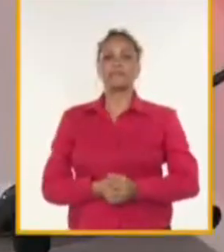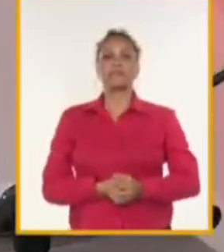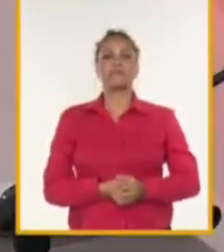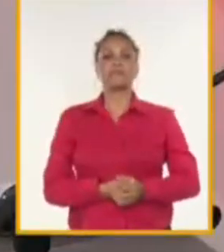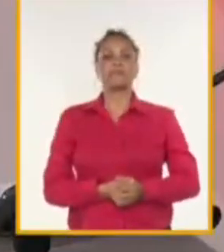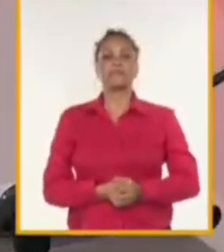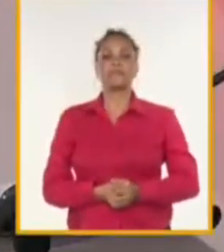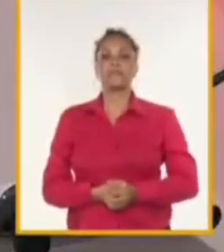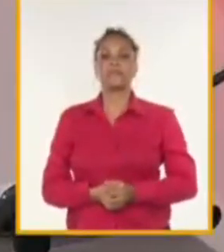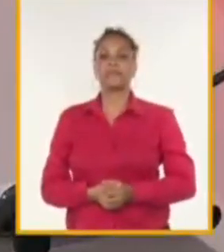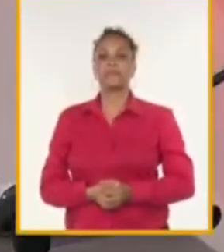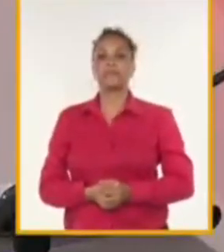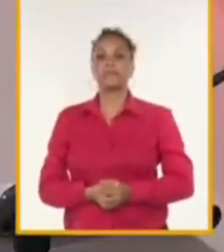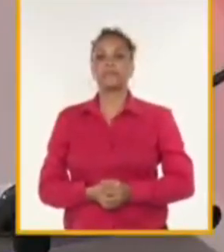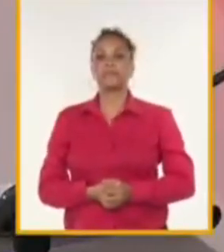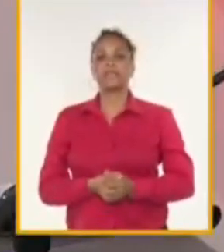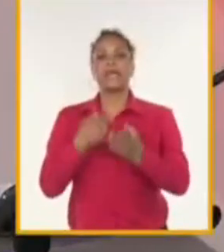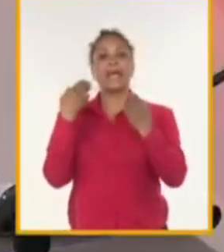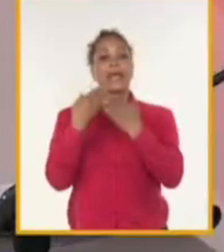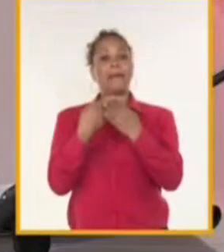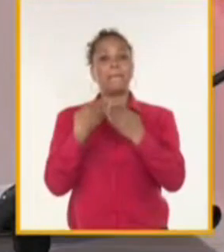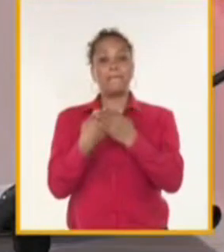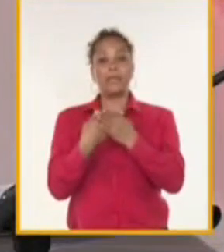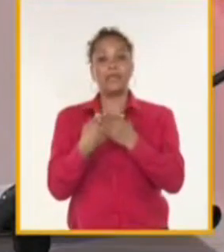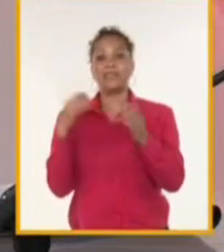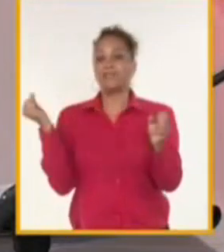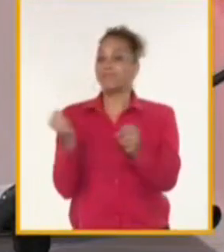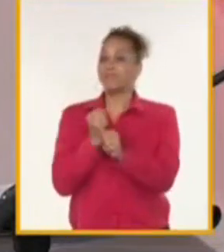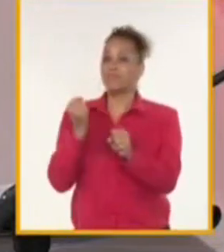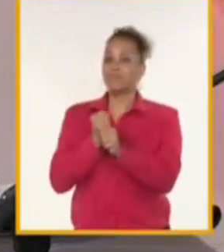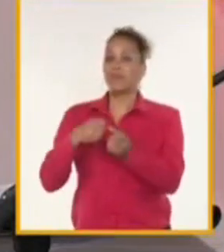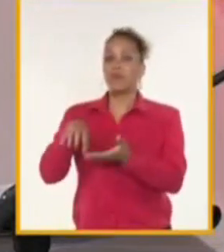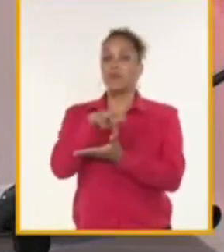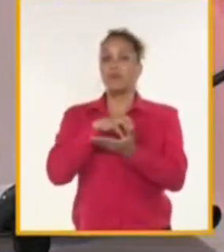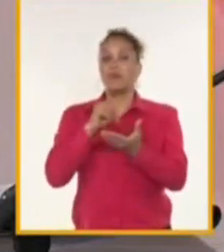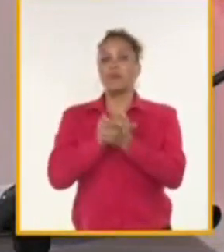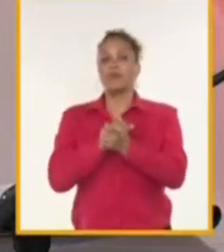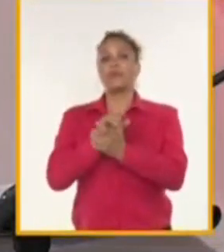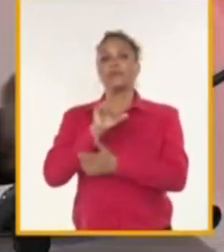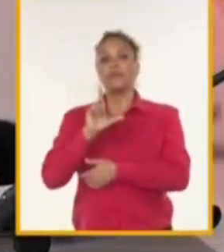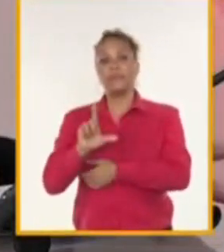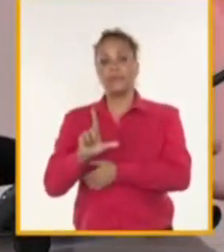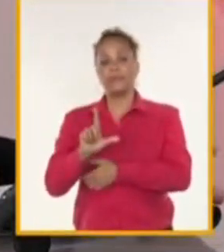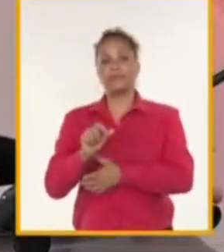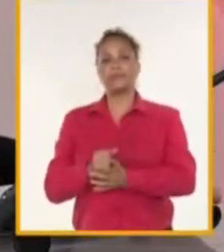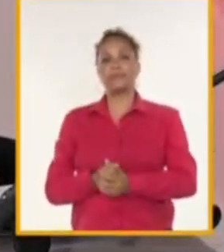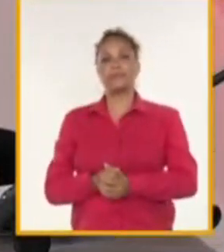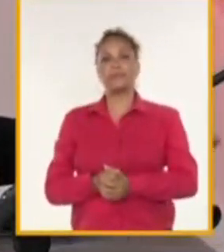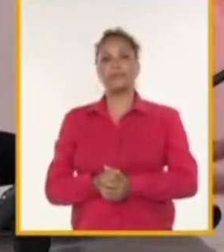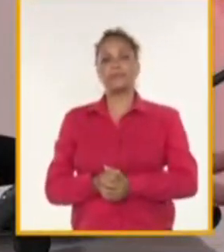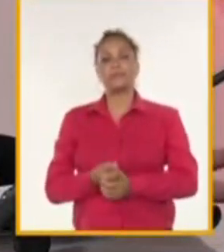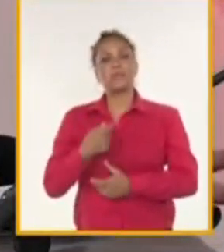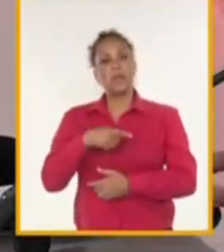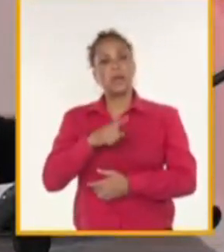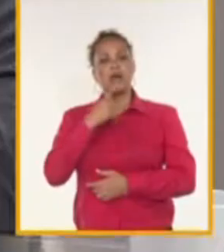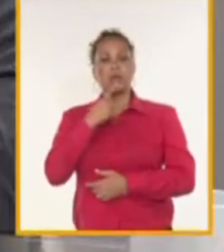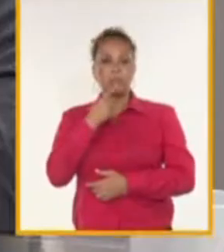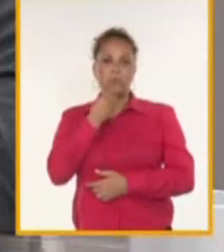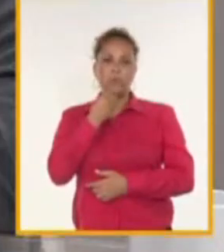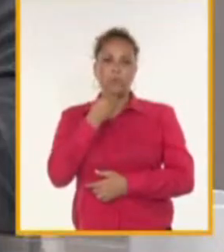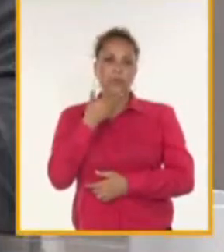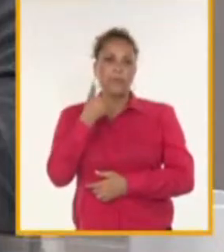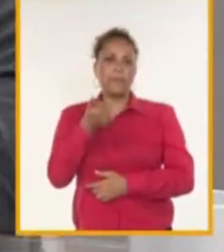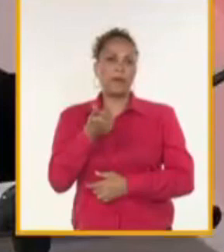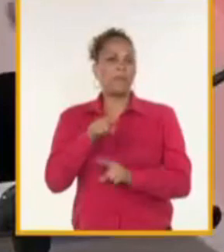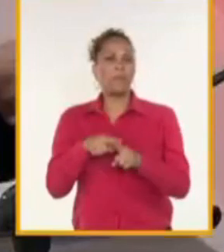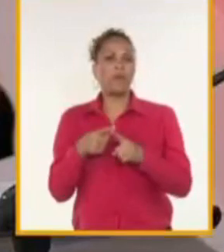Bueno, decenas de empresas que están allí en la zona especial de desarrollo Mariel. Pero uno pudiera esperar más, Ana Teresa, ¿por